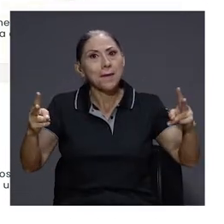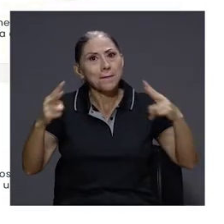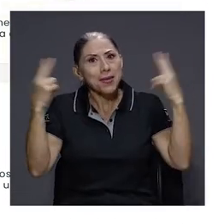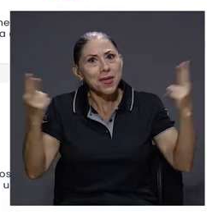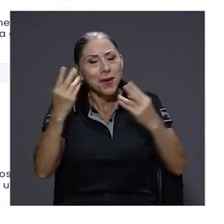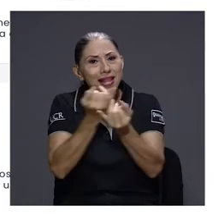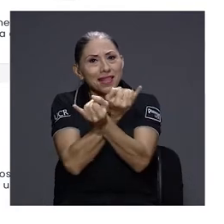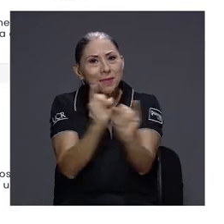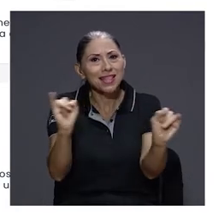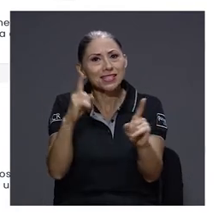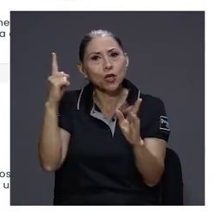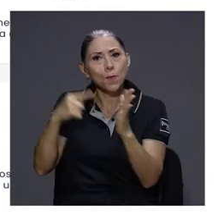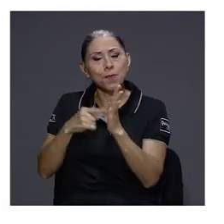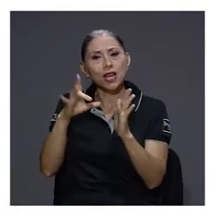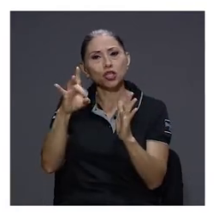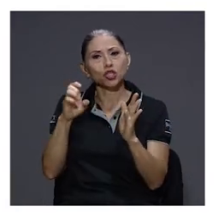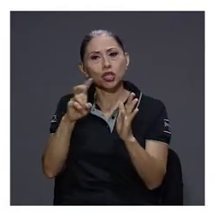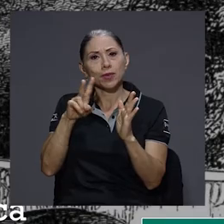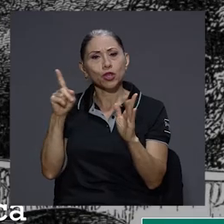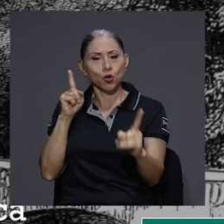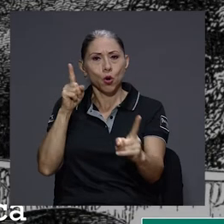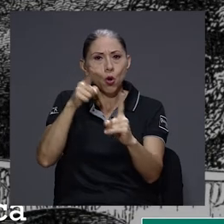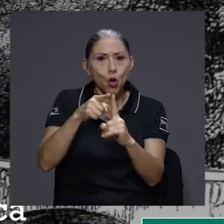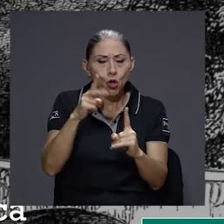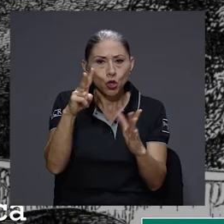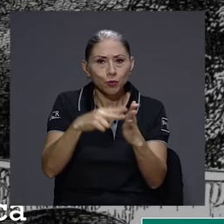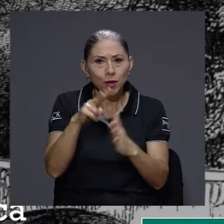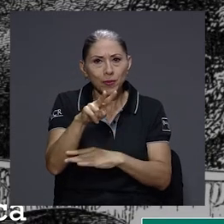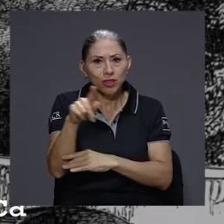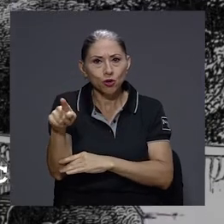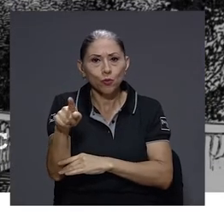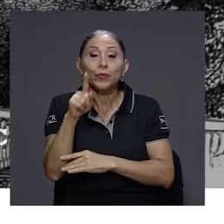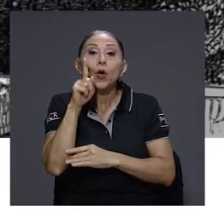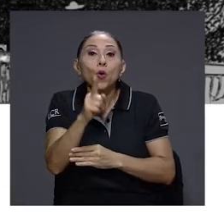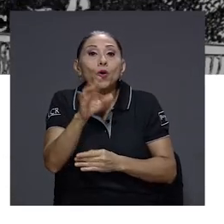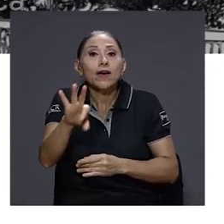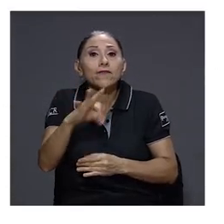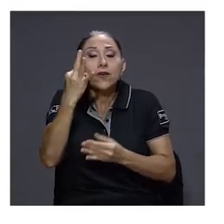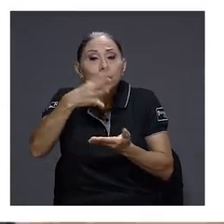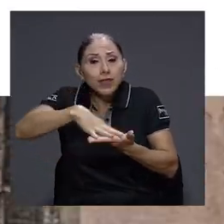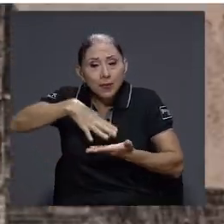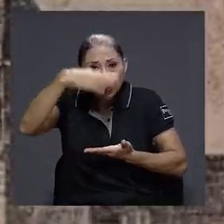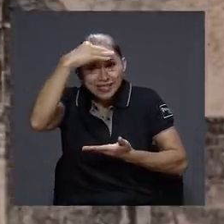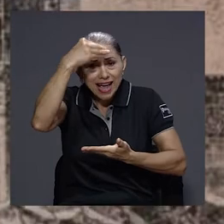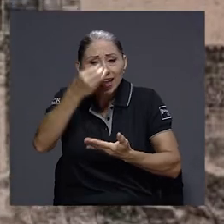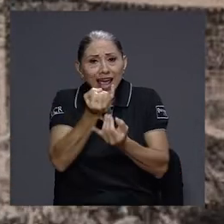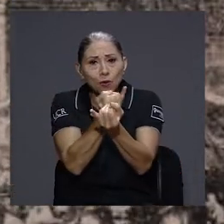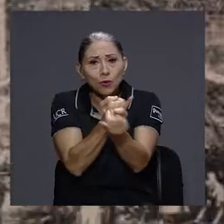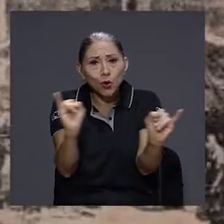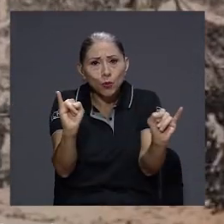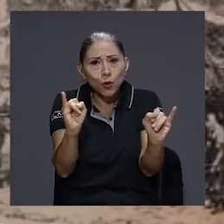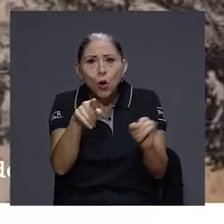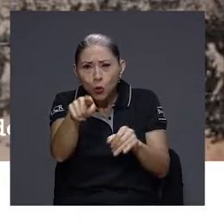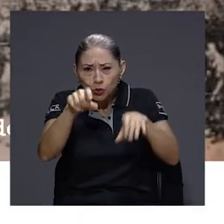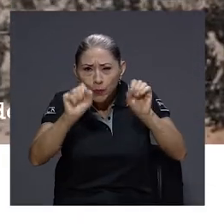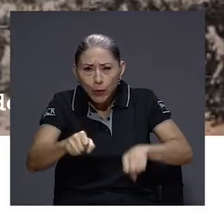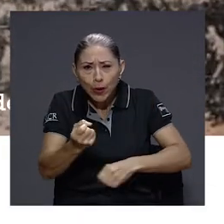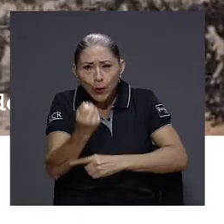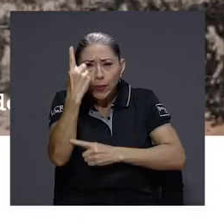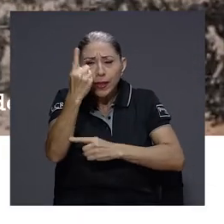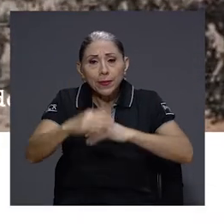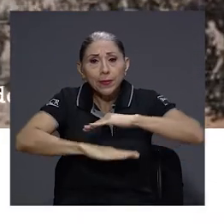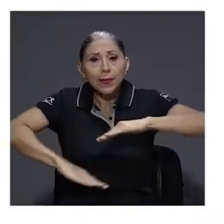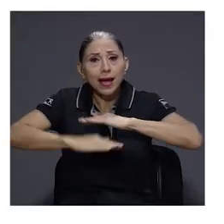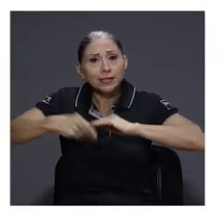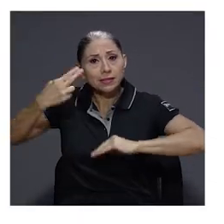1821-2021, un instrumento de aprendizaje autónomo que le permitirá la comprensión de las bases